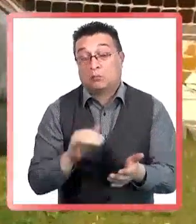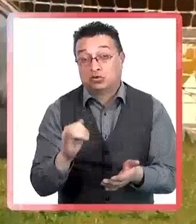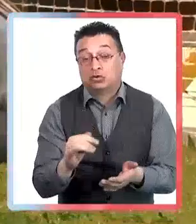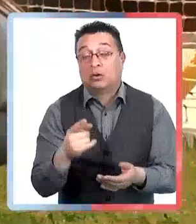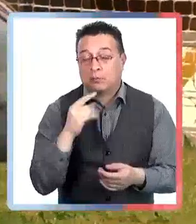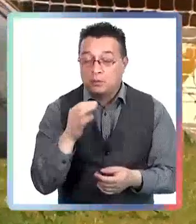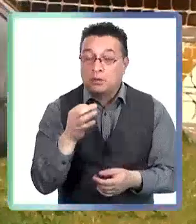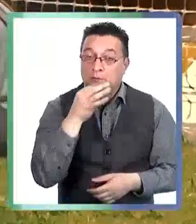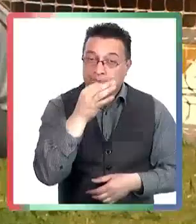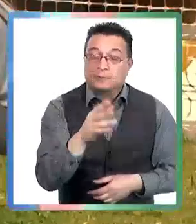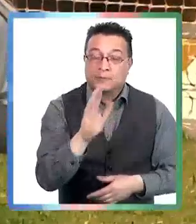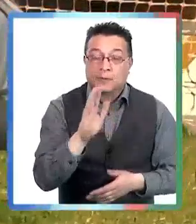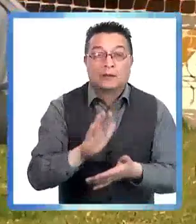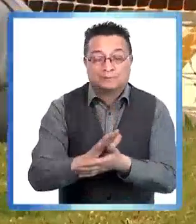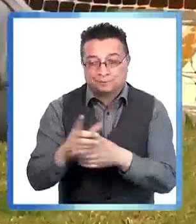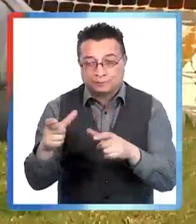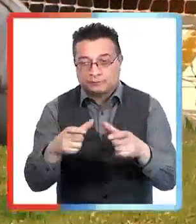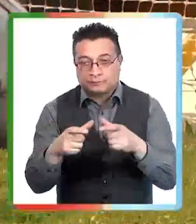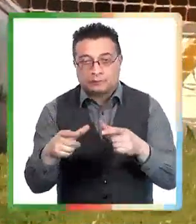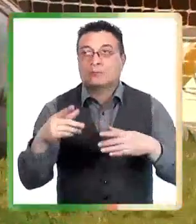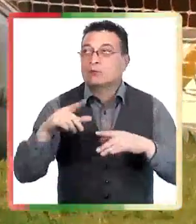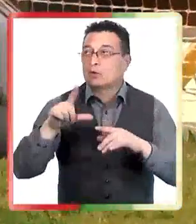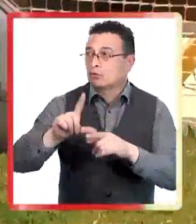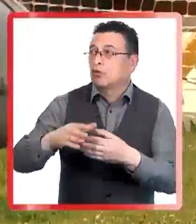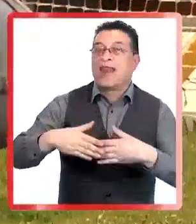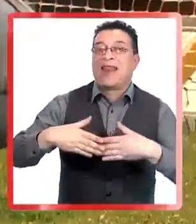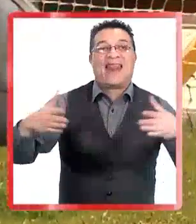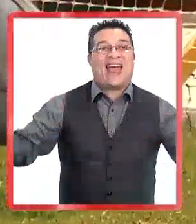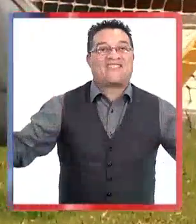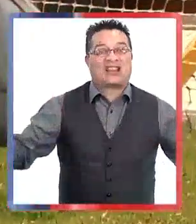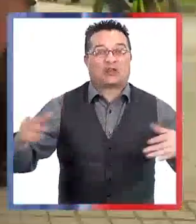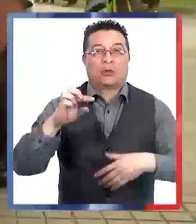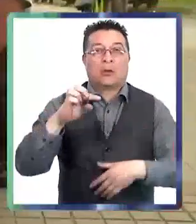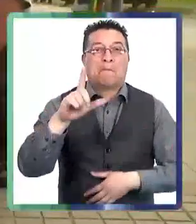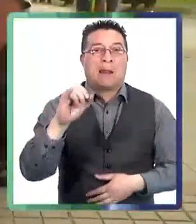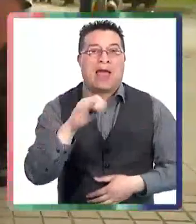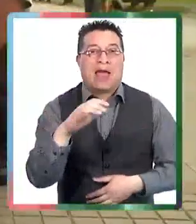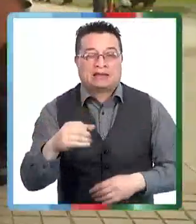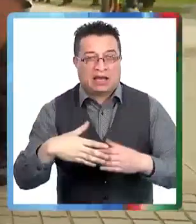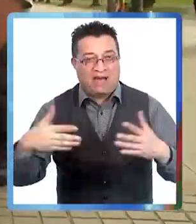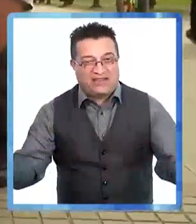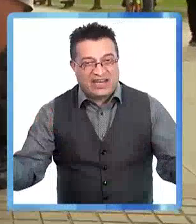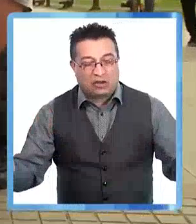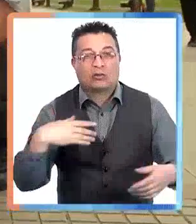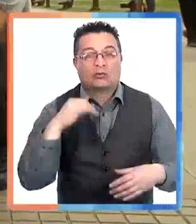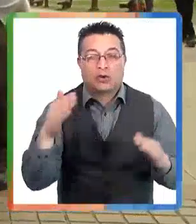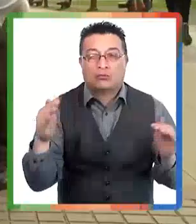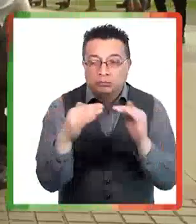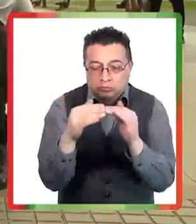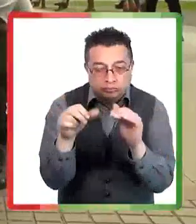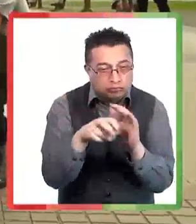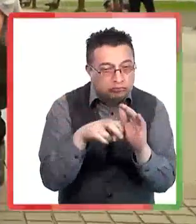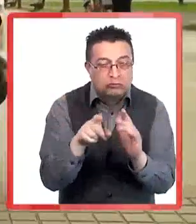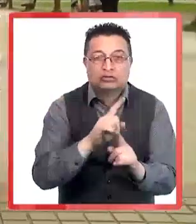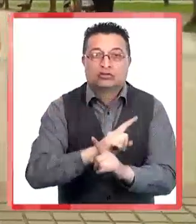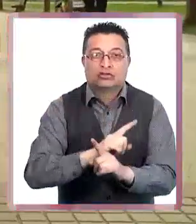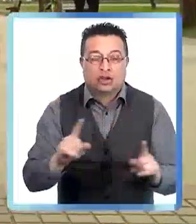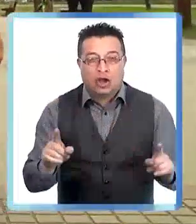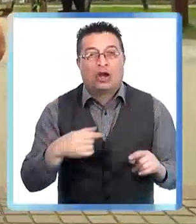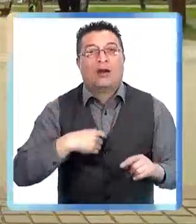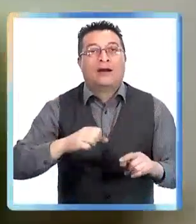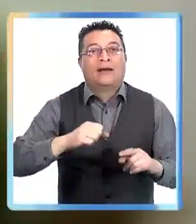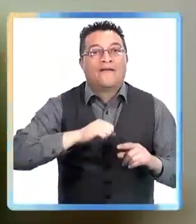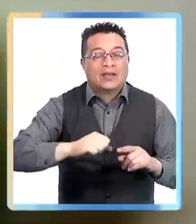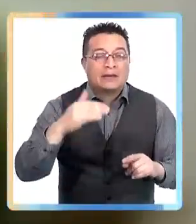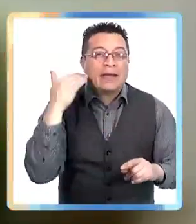Quizás recomendar, por ejemplo, celebrarlo en un lugar al aire libre, en una plaza, en un lugar que no estén encerrados, o evitarlo